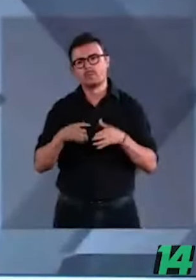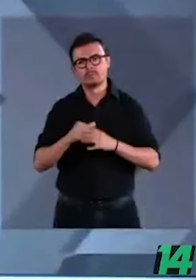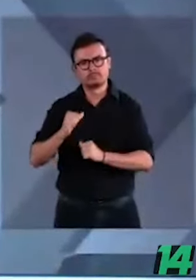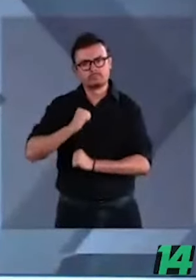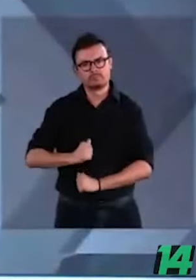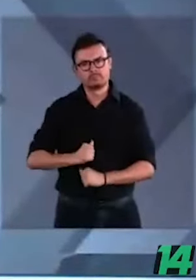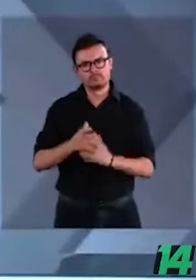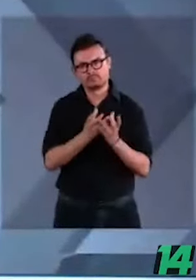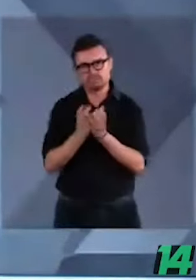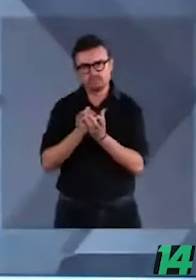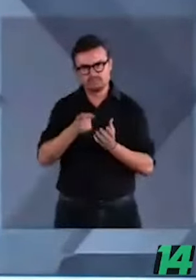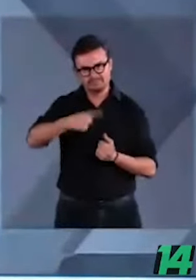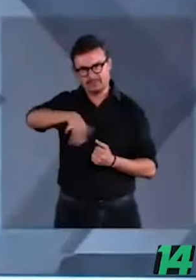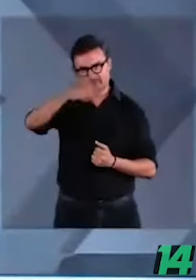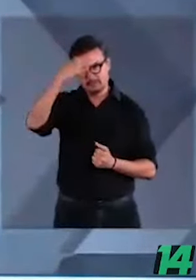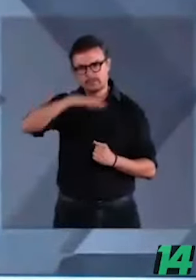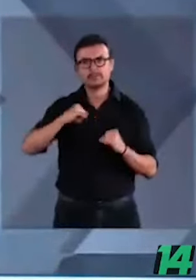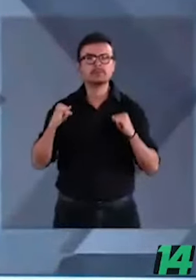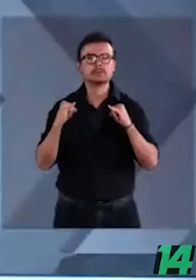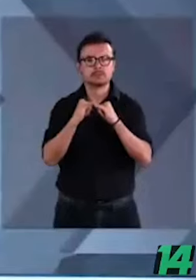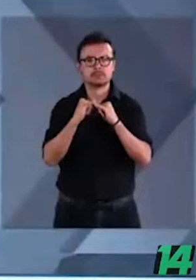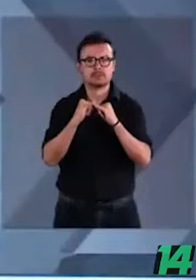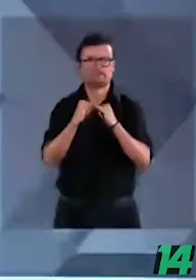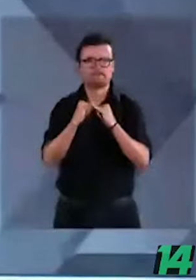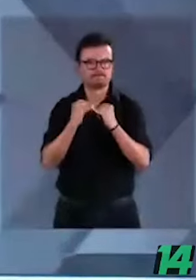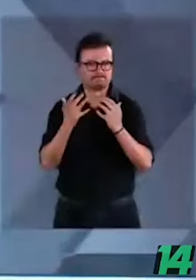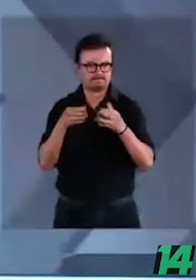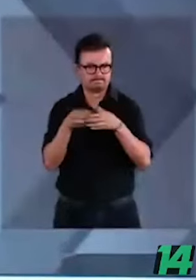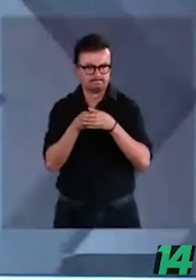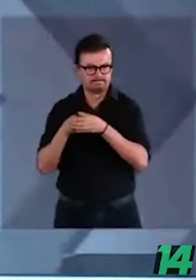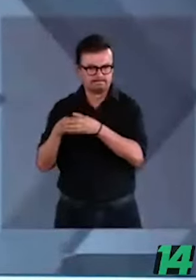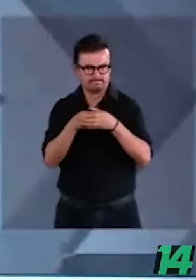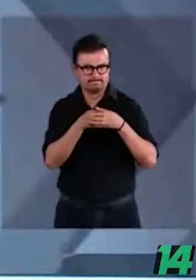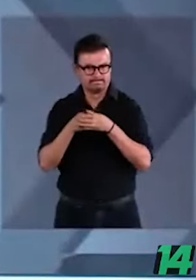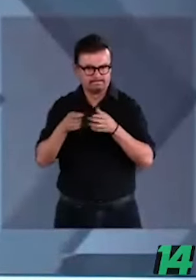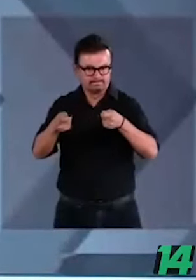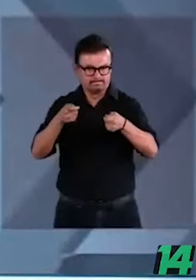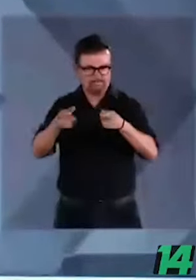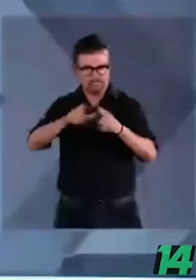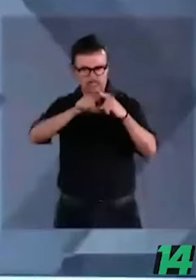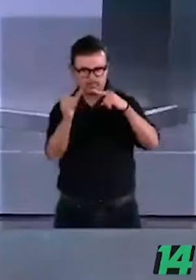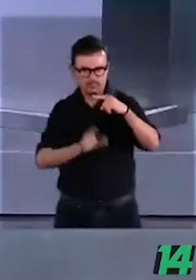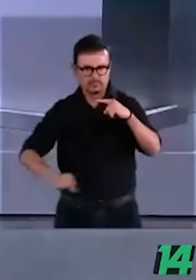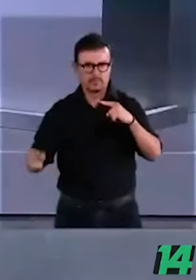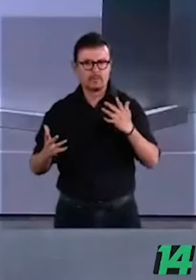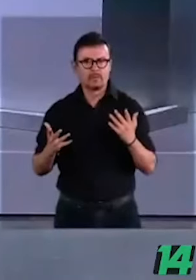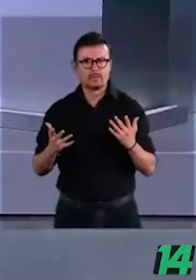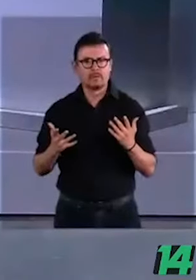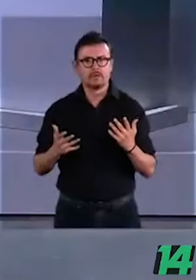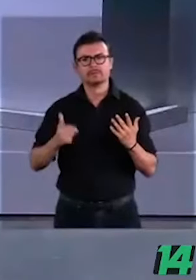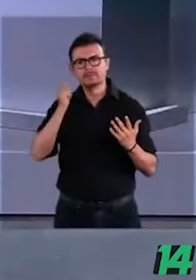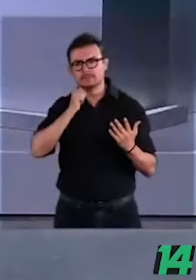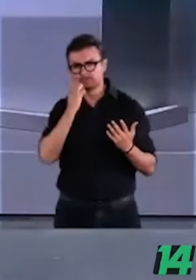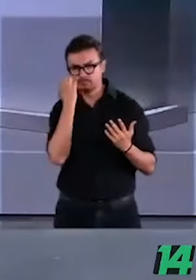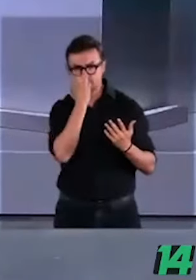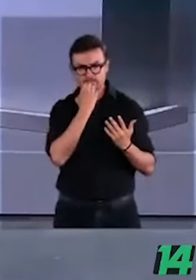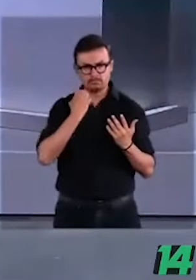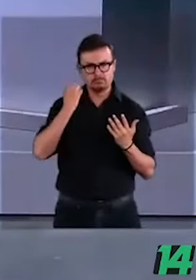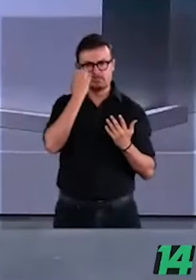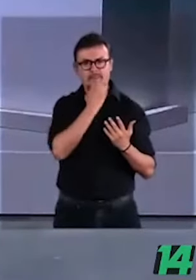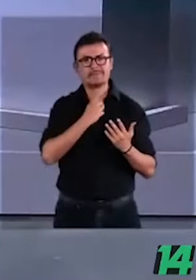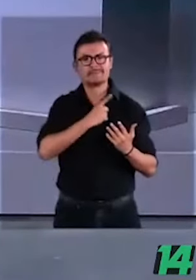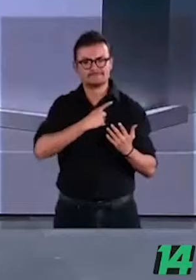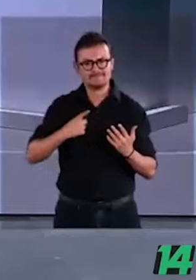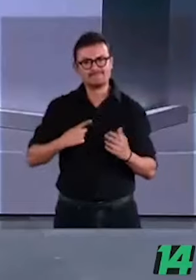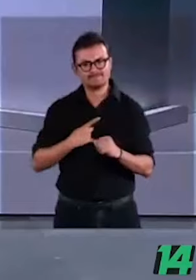los poderes y las instituciones que administran lo de todas las personas es un sujeto constante de evaluación, esto en aras de hacer al Estado